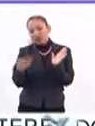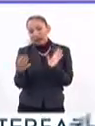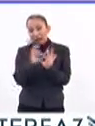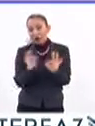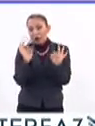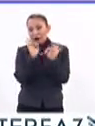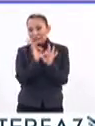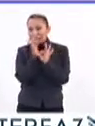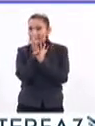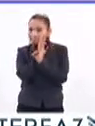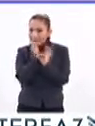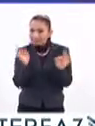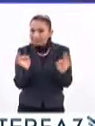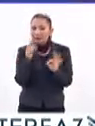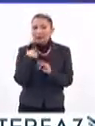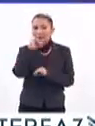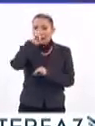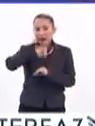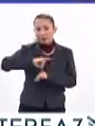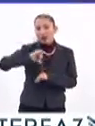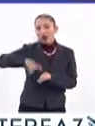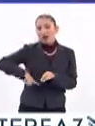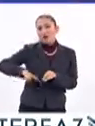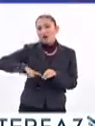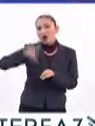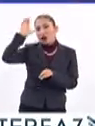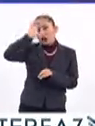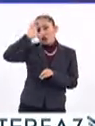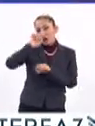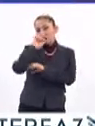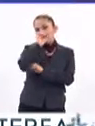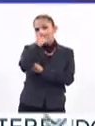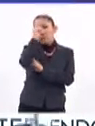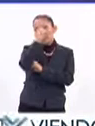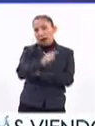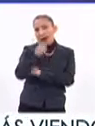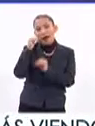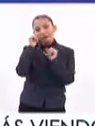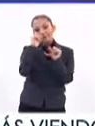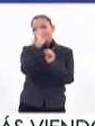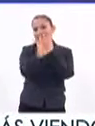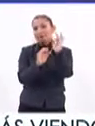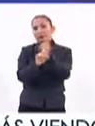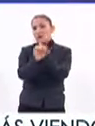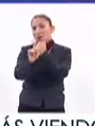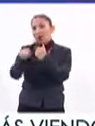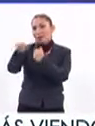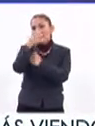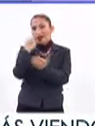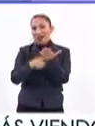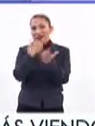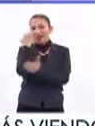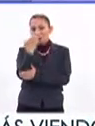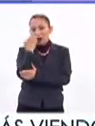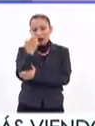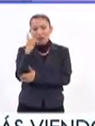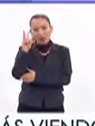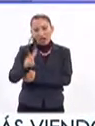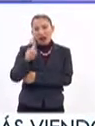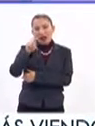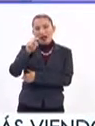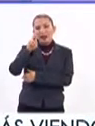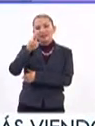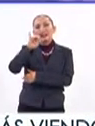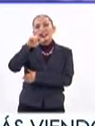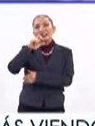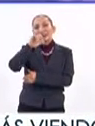importante mensaje de la jefa de gobierno, Claudia Sheinbaum, para atender este grave problema en las escuelas. Y me parece, Trixia, que